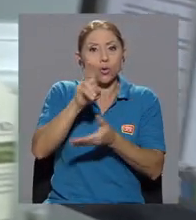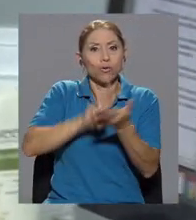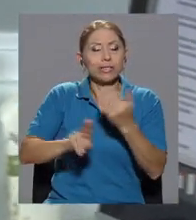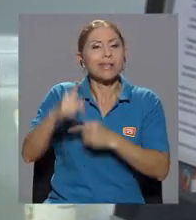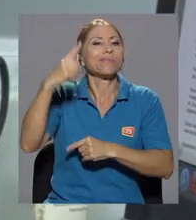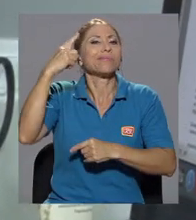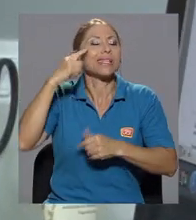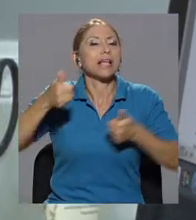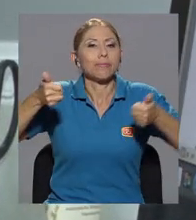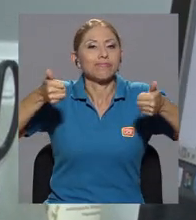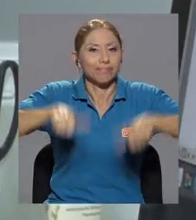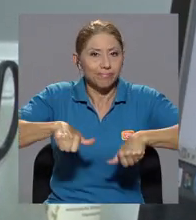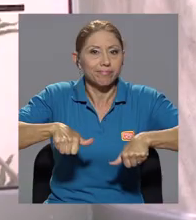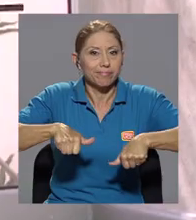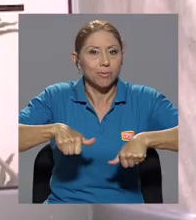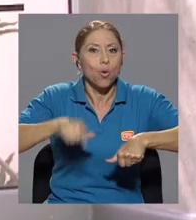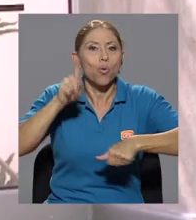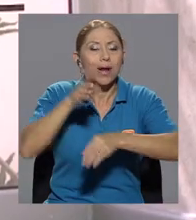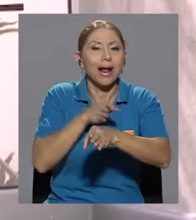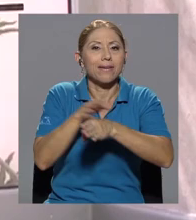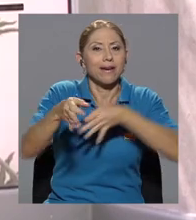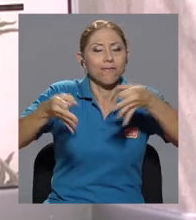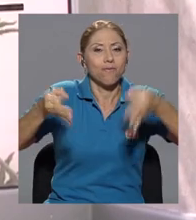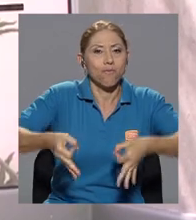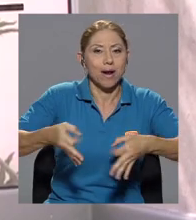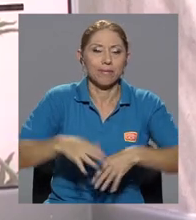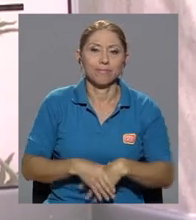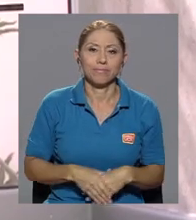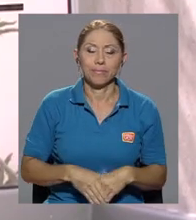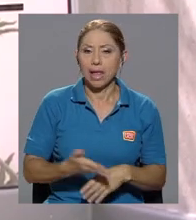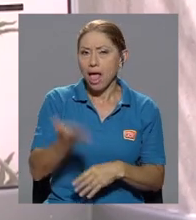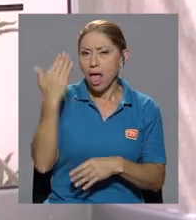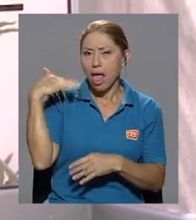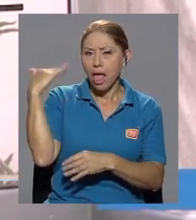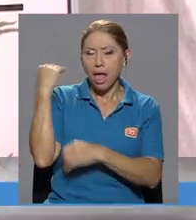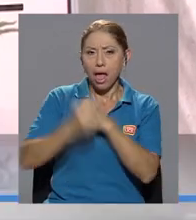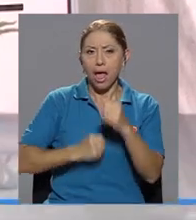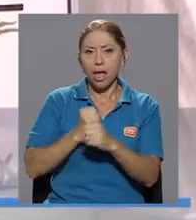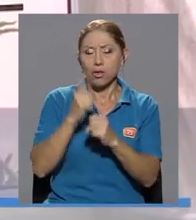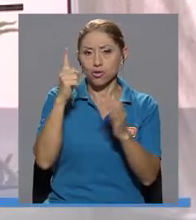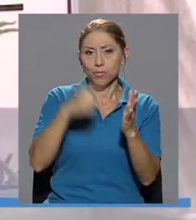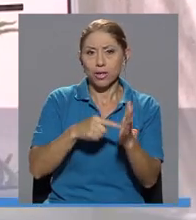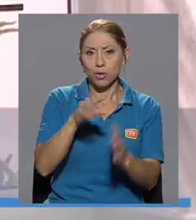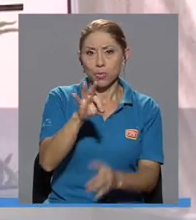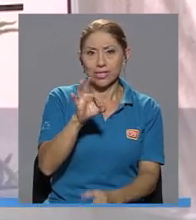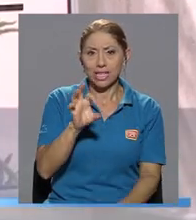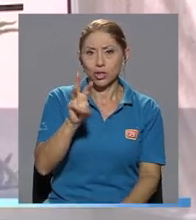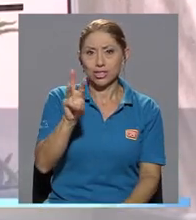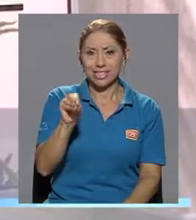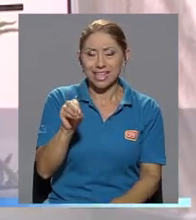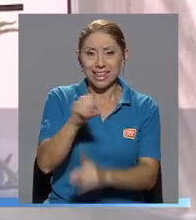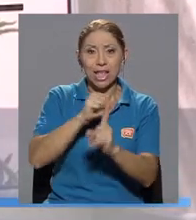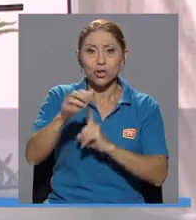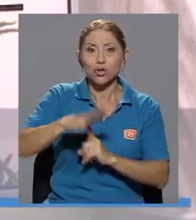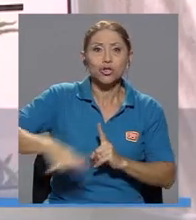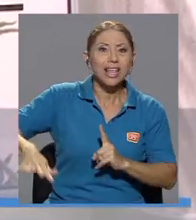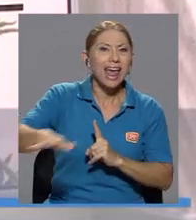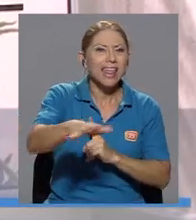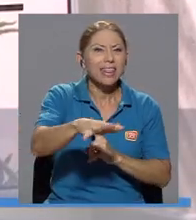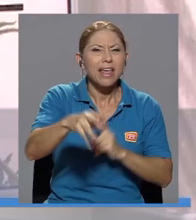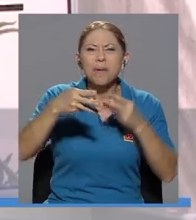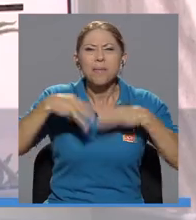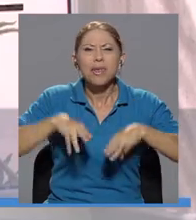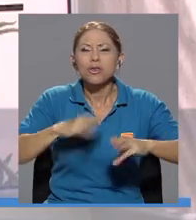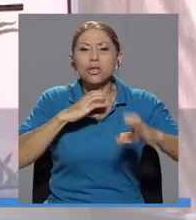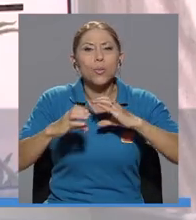carrera formal para esta área. En la década de 1960, la sociedad costarricense se caracterizaba en términos de medios de comunicación